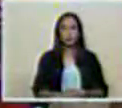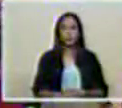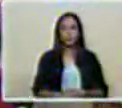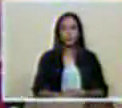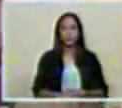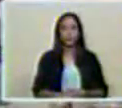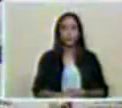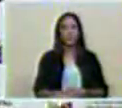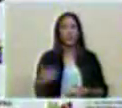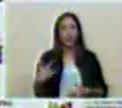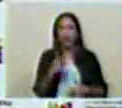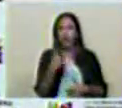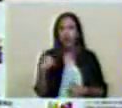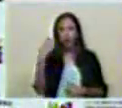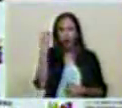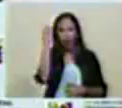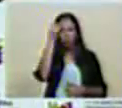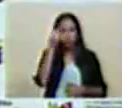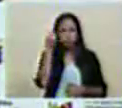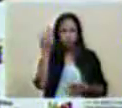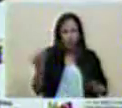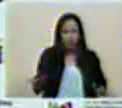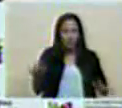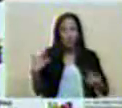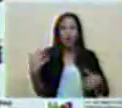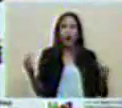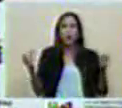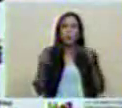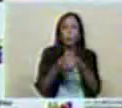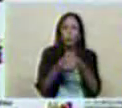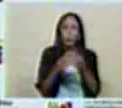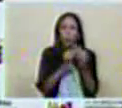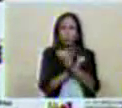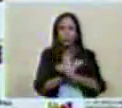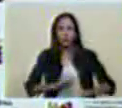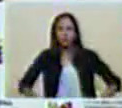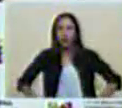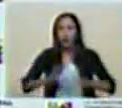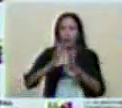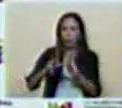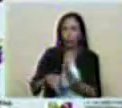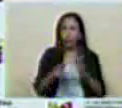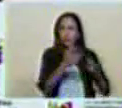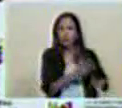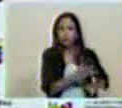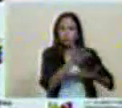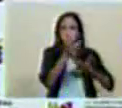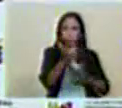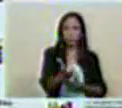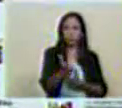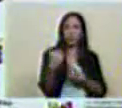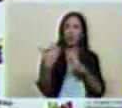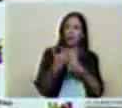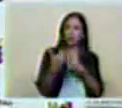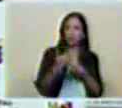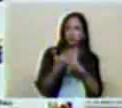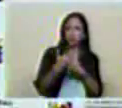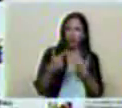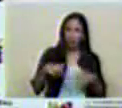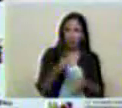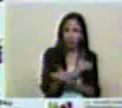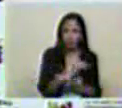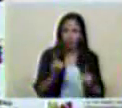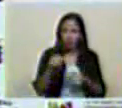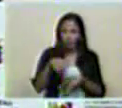¿Qué se cree esa gente que puede asaltar un núcleo de la Fuerza Armada, robarse unos fusiles y amenazar la democracia?